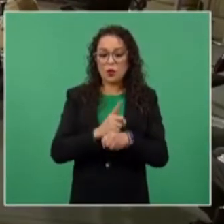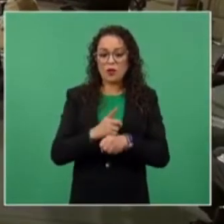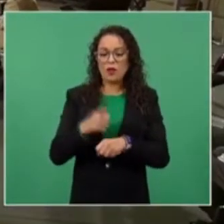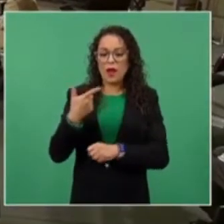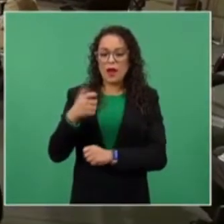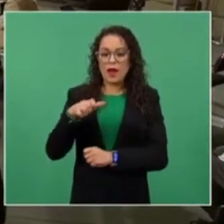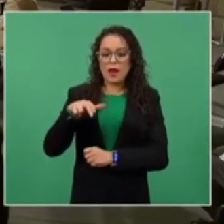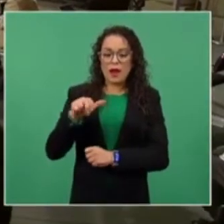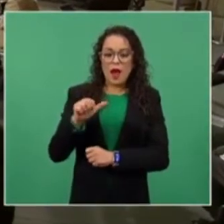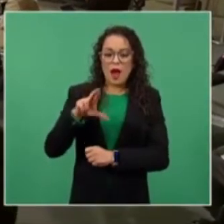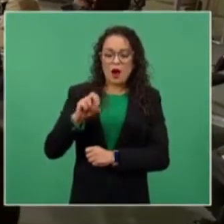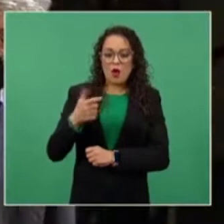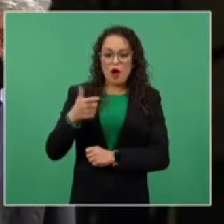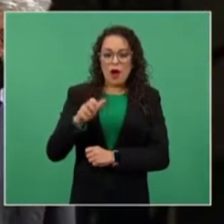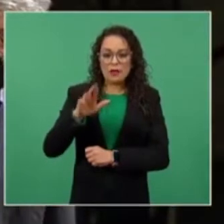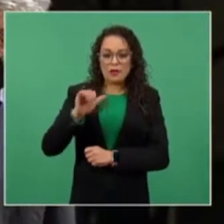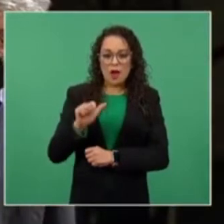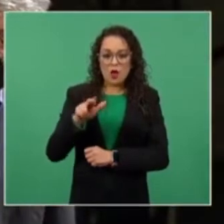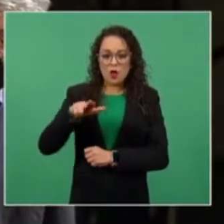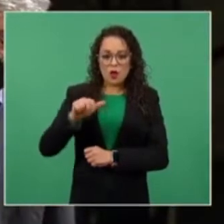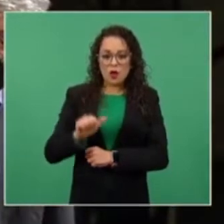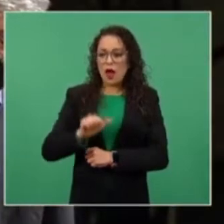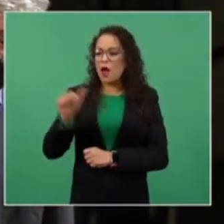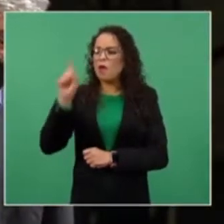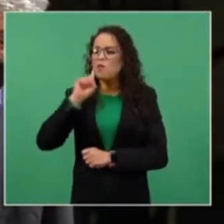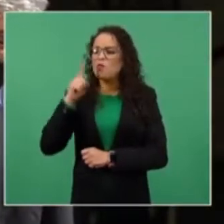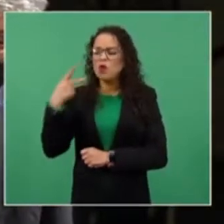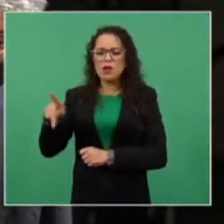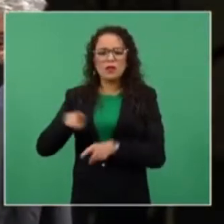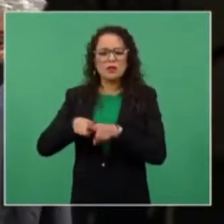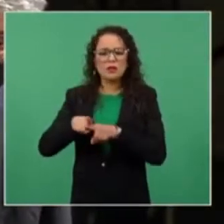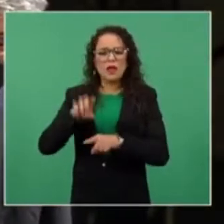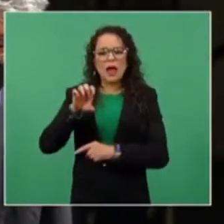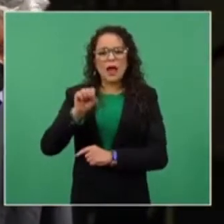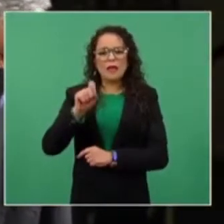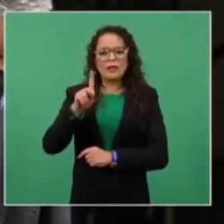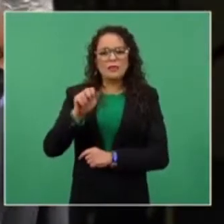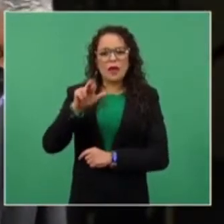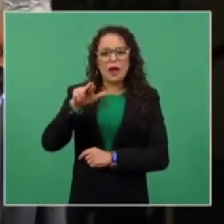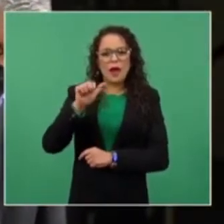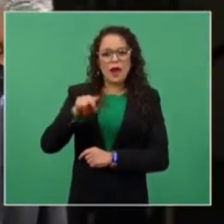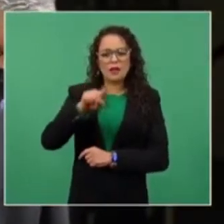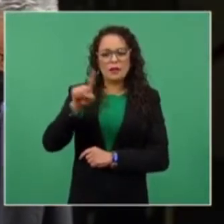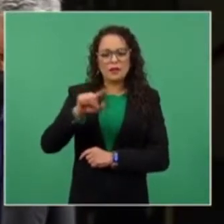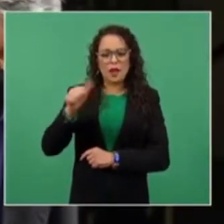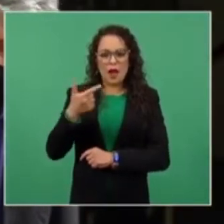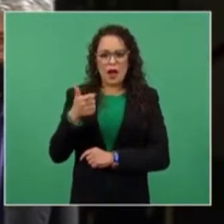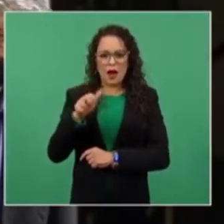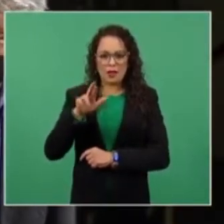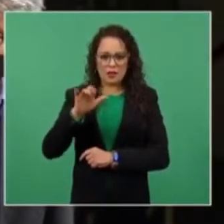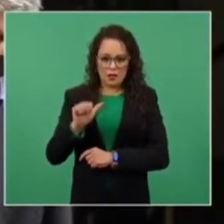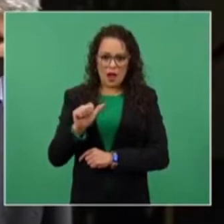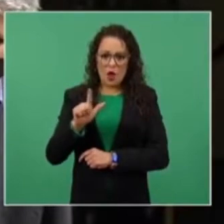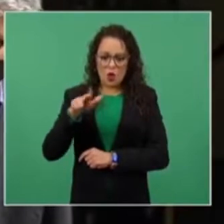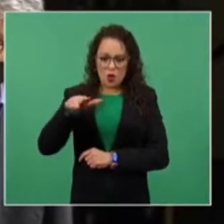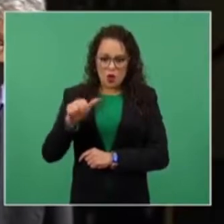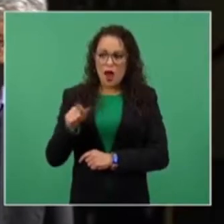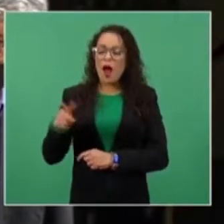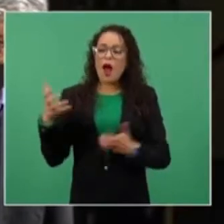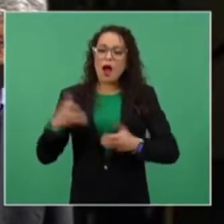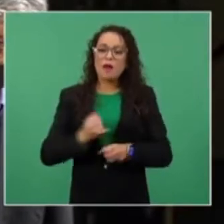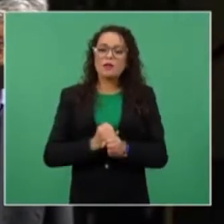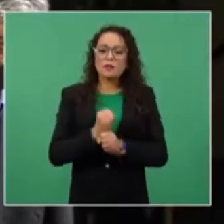hermana Esperanza García Luna, y en lo cual también se había hecho investigación